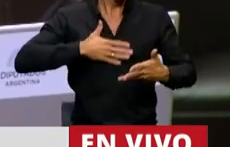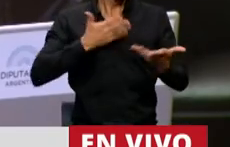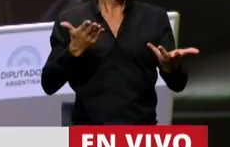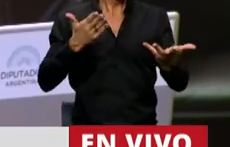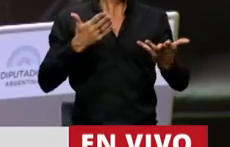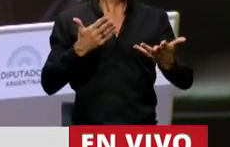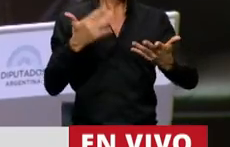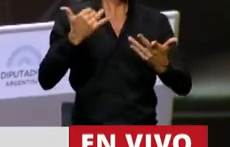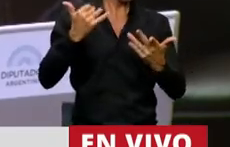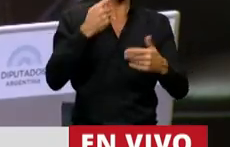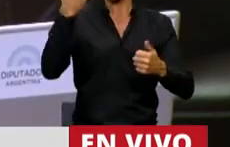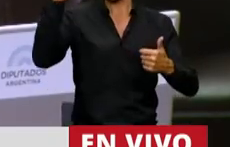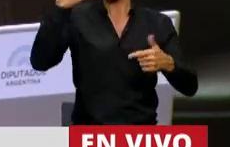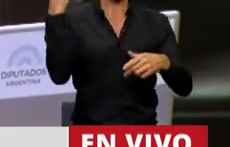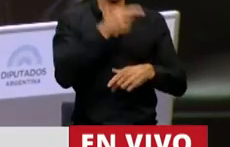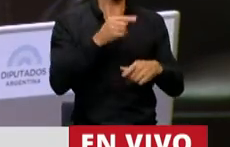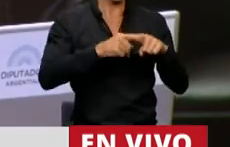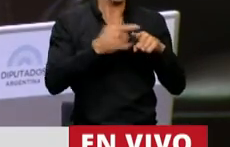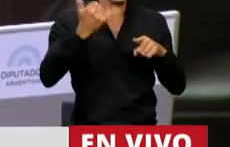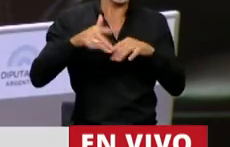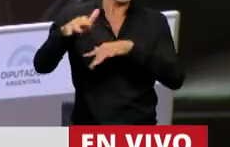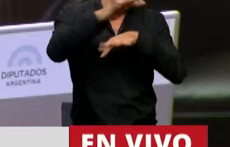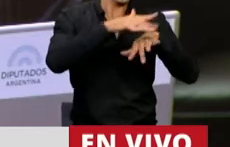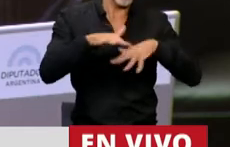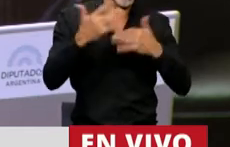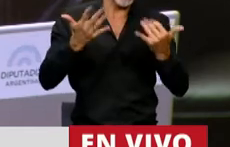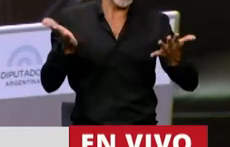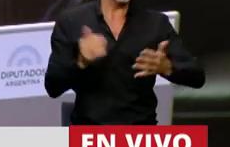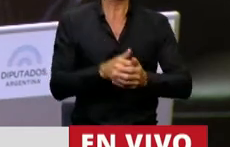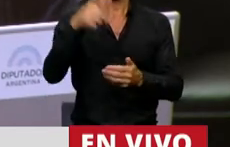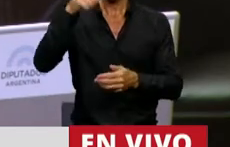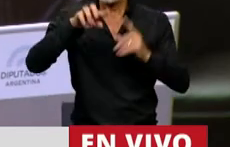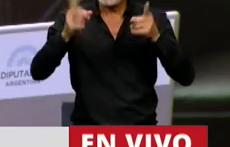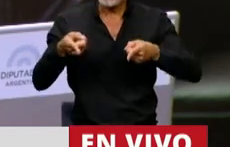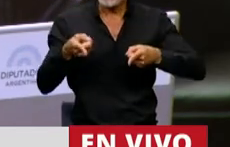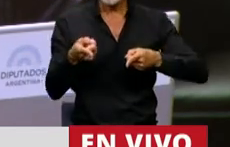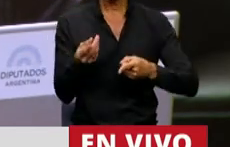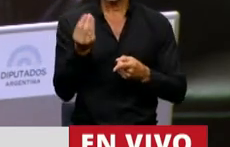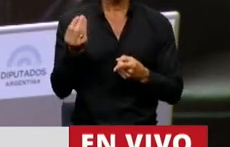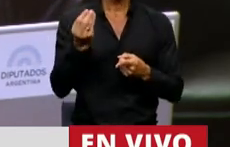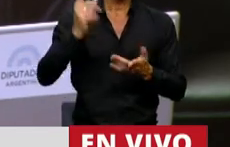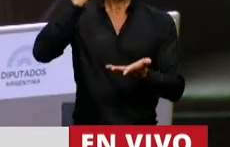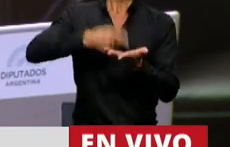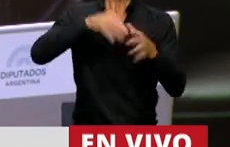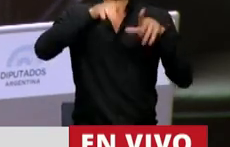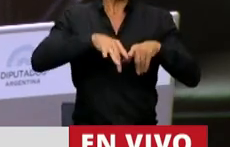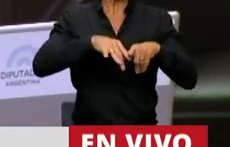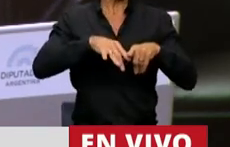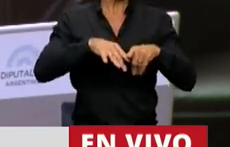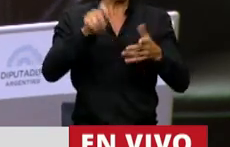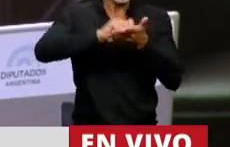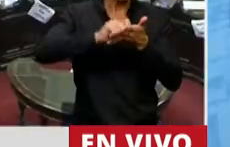ante tanto discurso antipolítica que está girando por allí. Y es también un dictamen sin